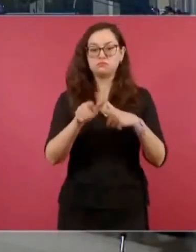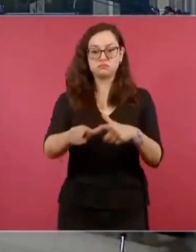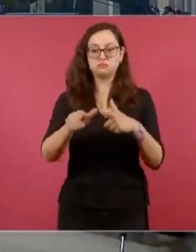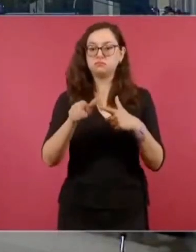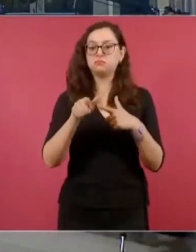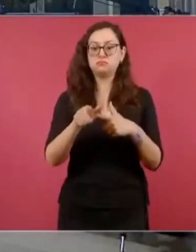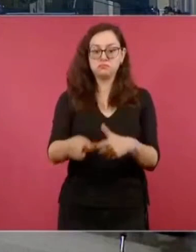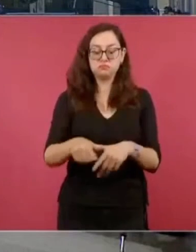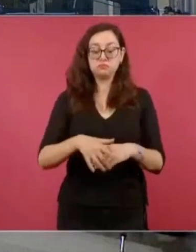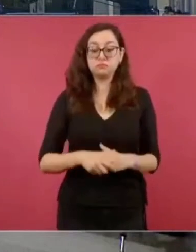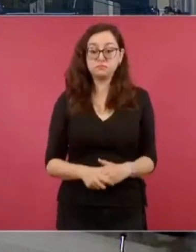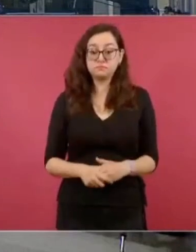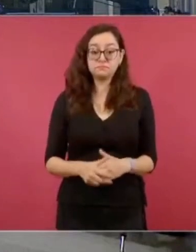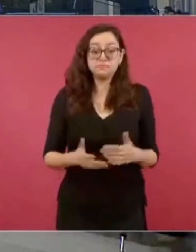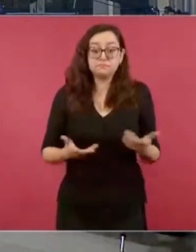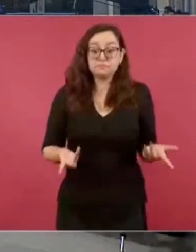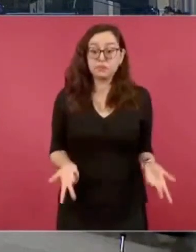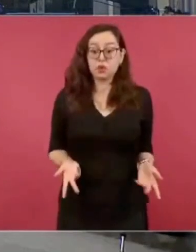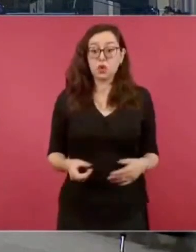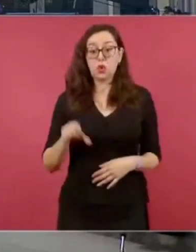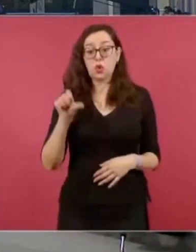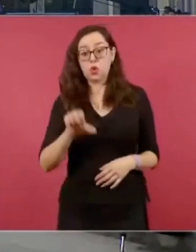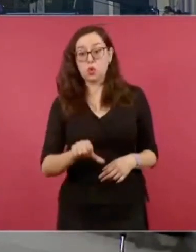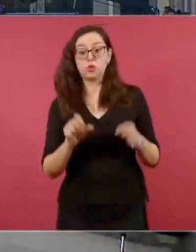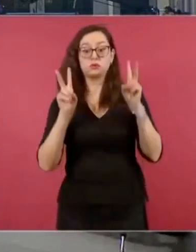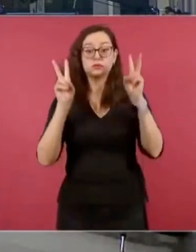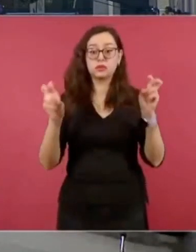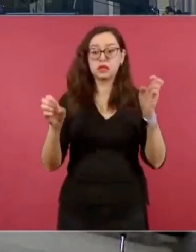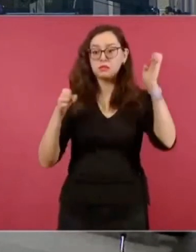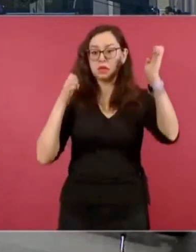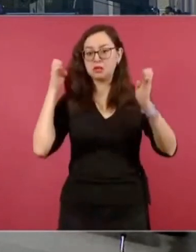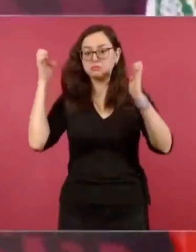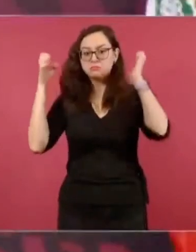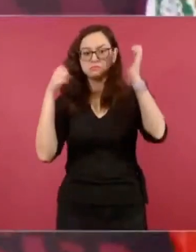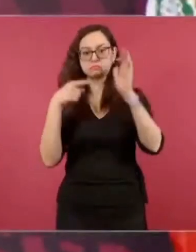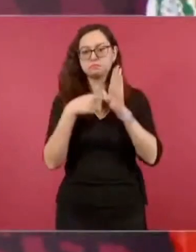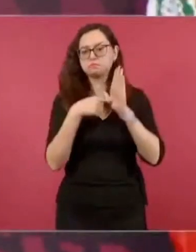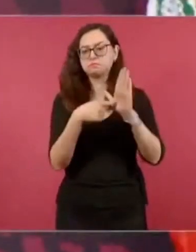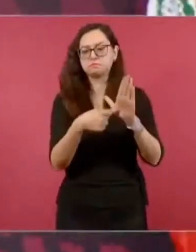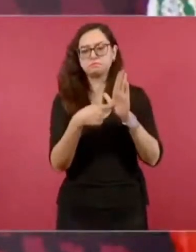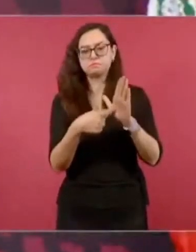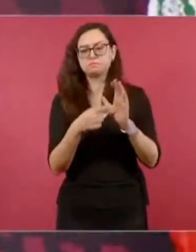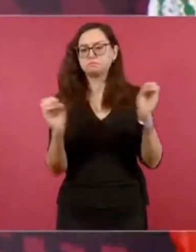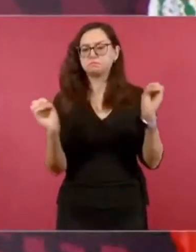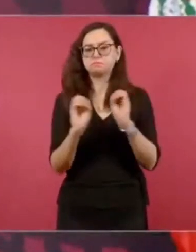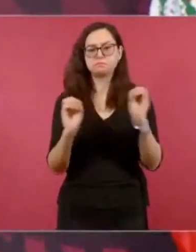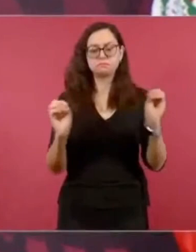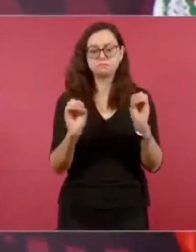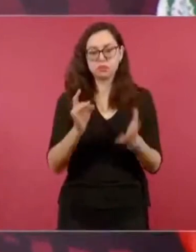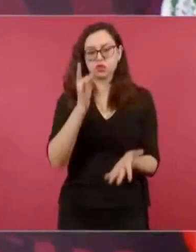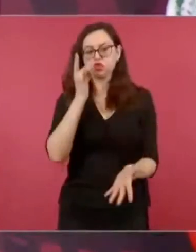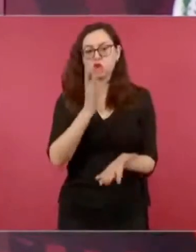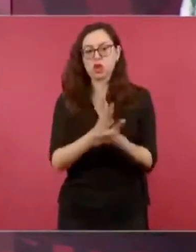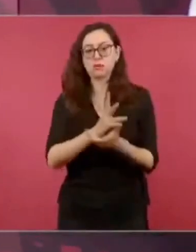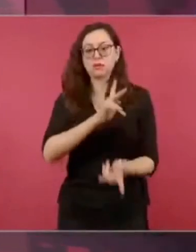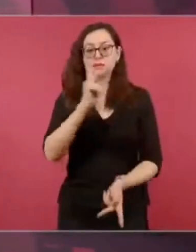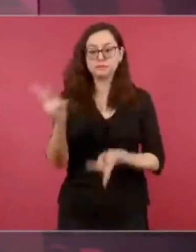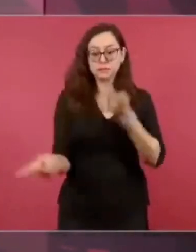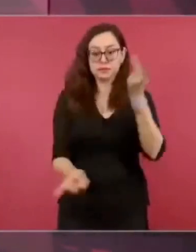hoy no vamos a responder ningún tema, vamos a contestar preguntas.